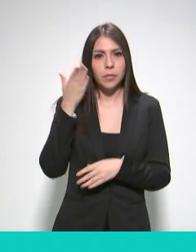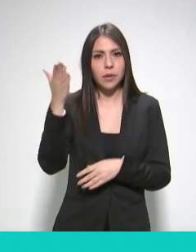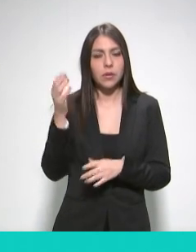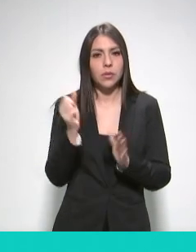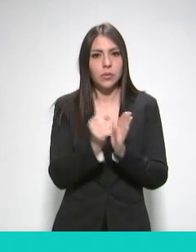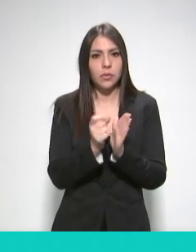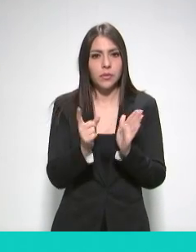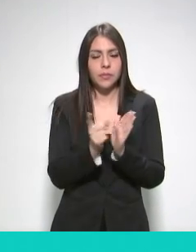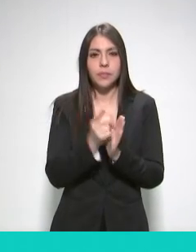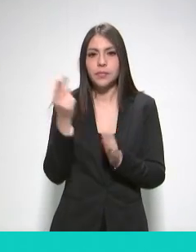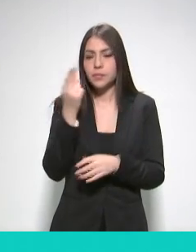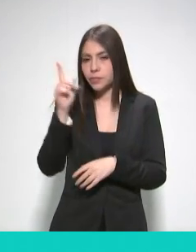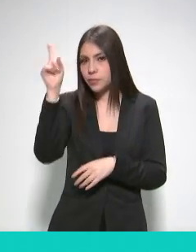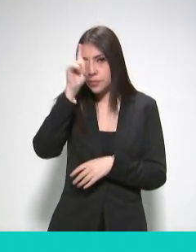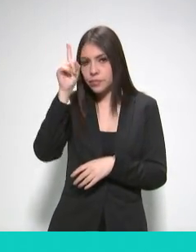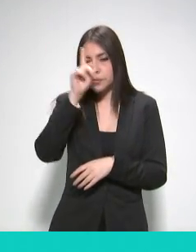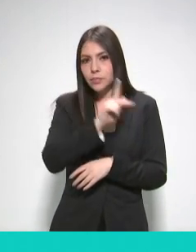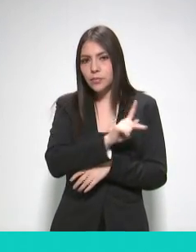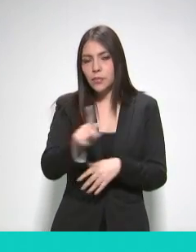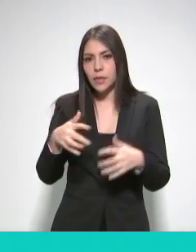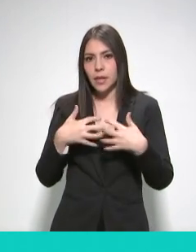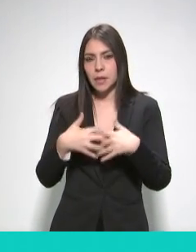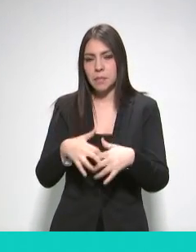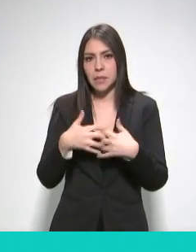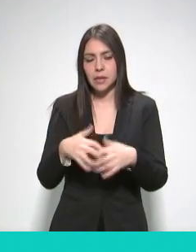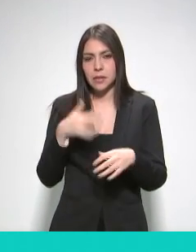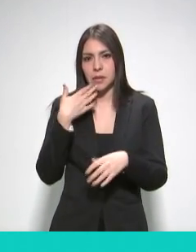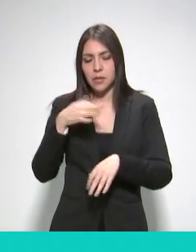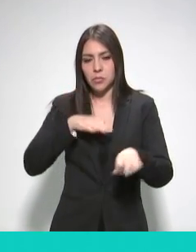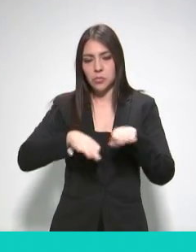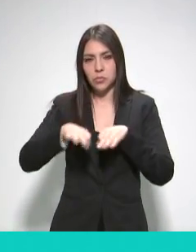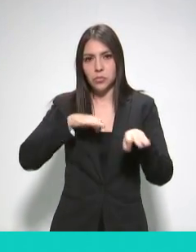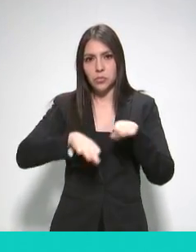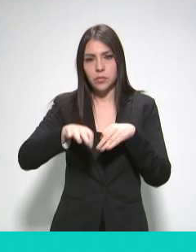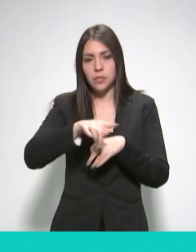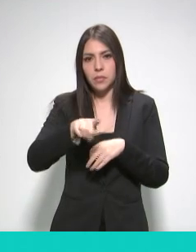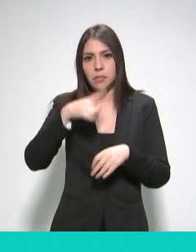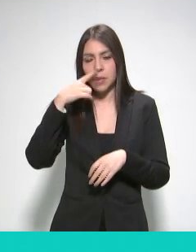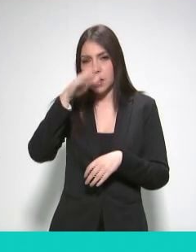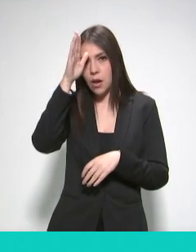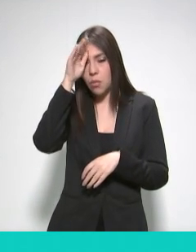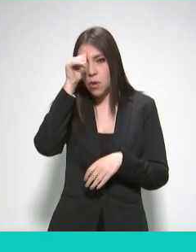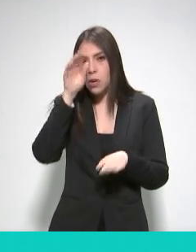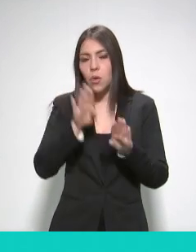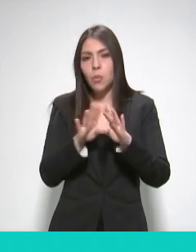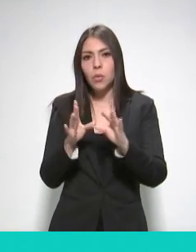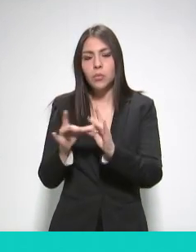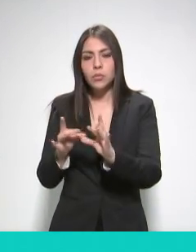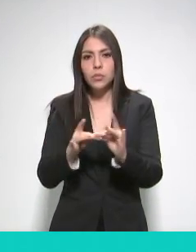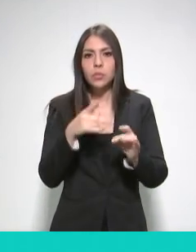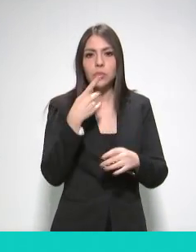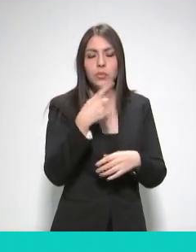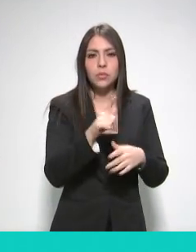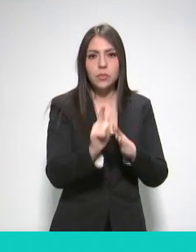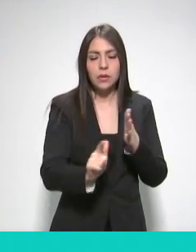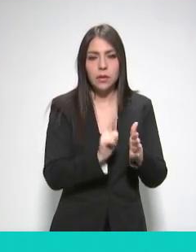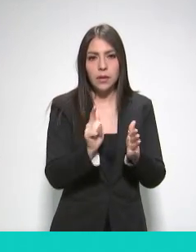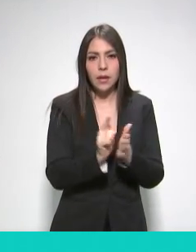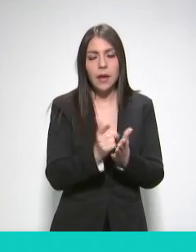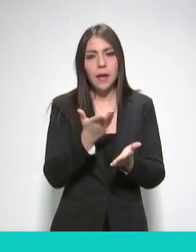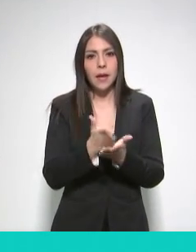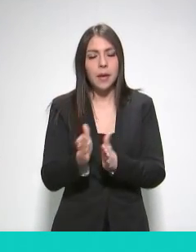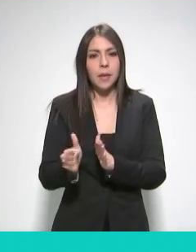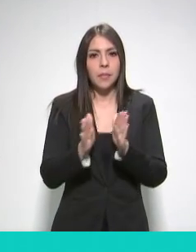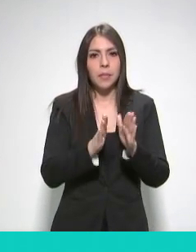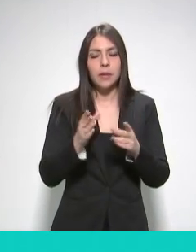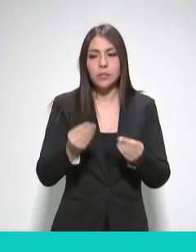jurídicamente a las empresas productivas subsidiarias en los instrumentos jurídicos que suscriban y, en su caso, emitir